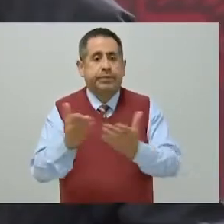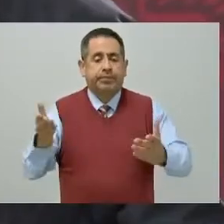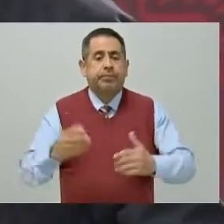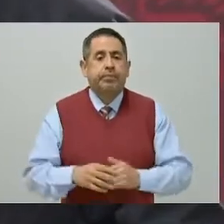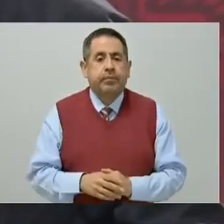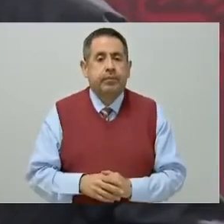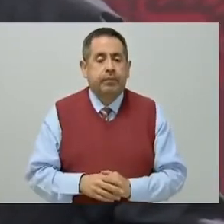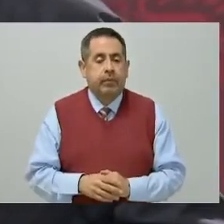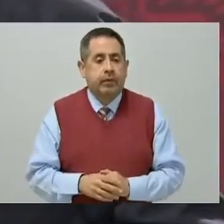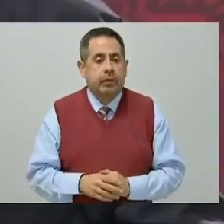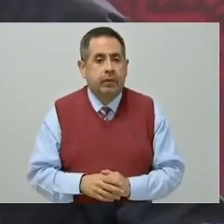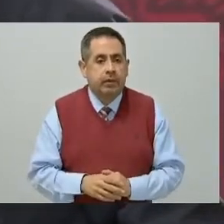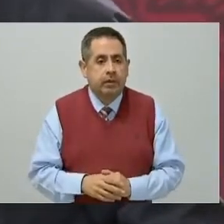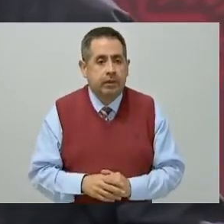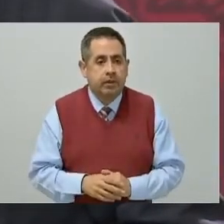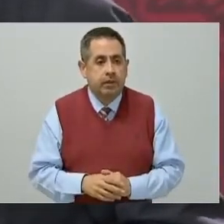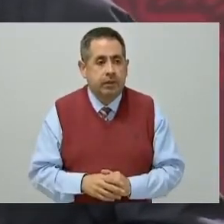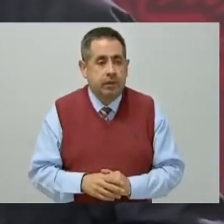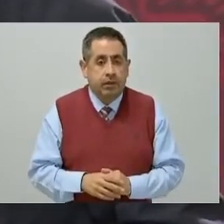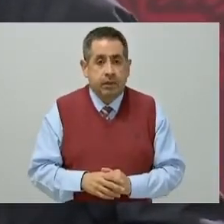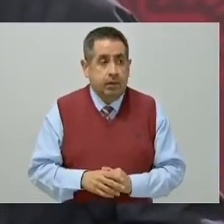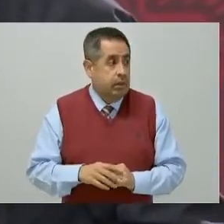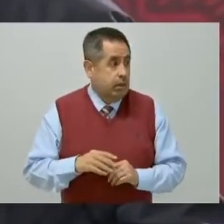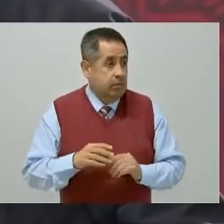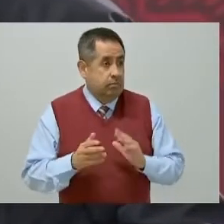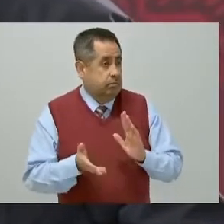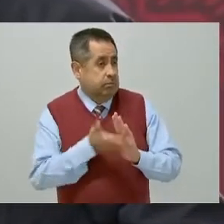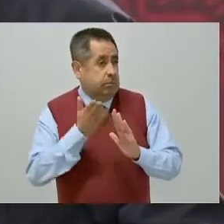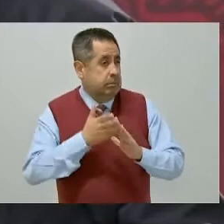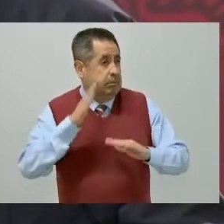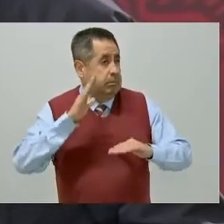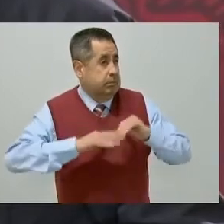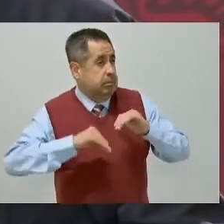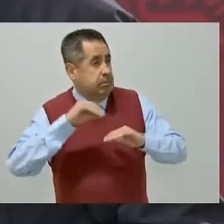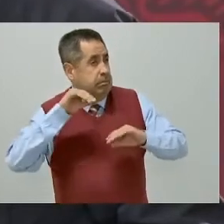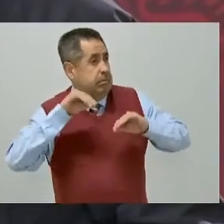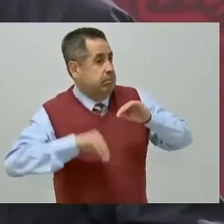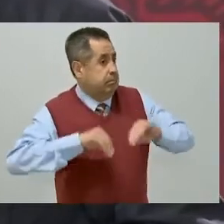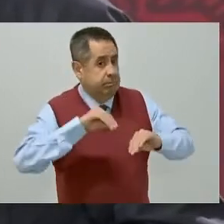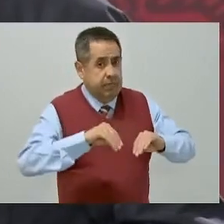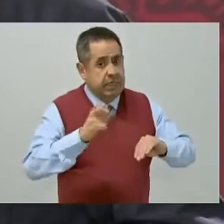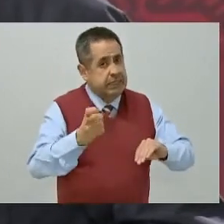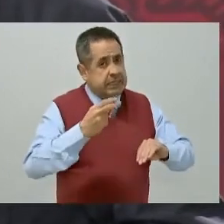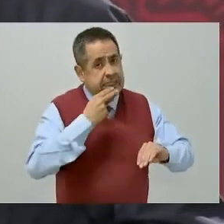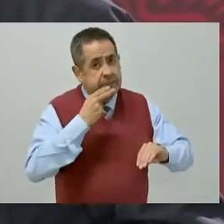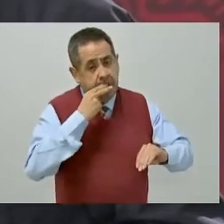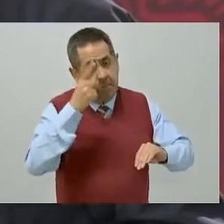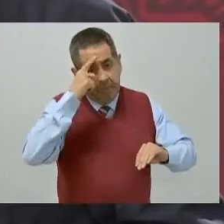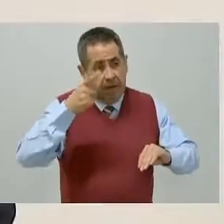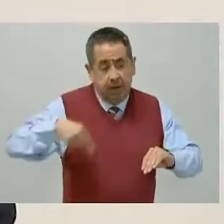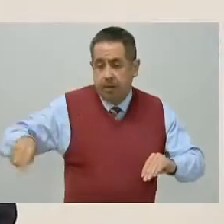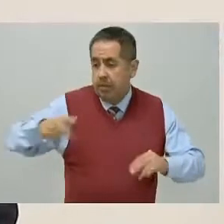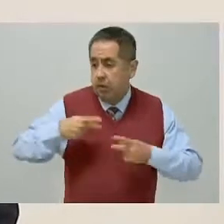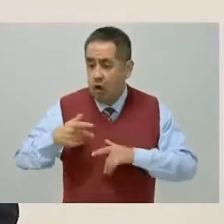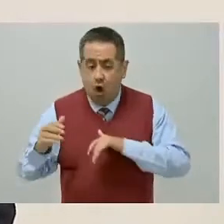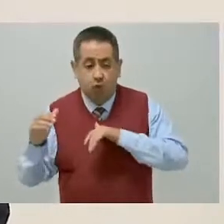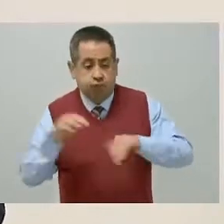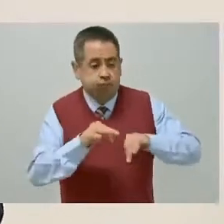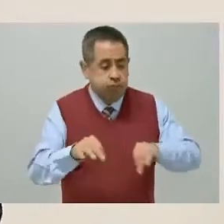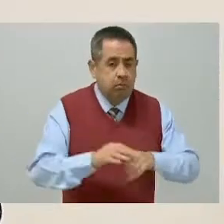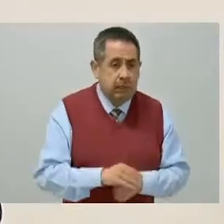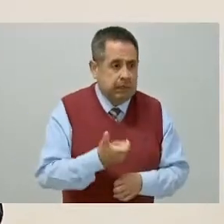el desarrollo de infraestructura es estratégico para la generación de empleo, el desarrollo